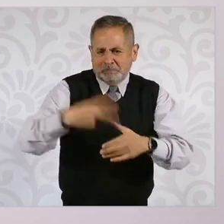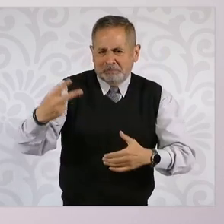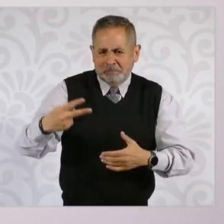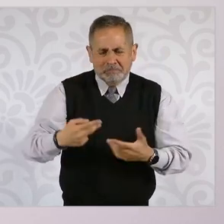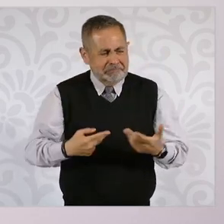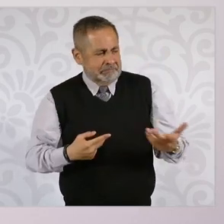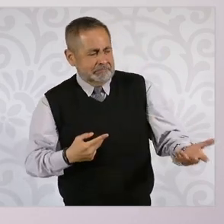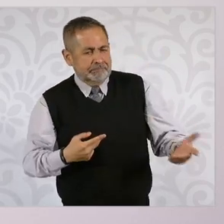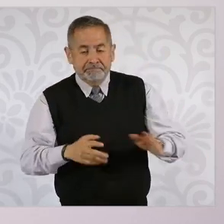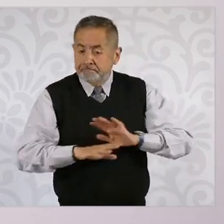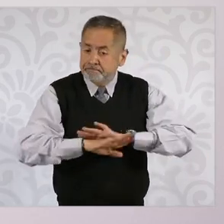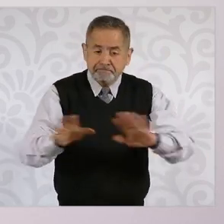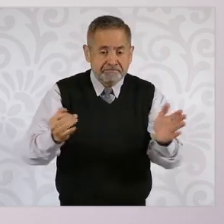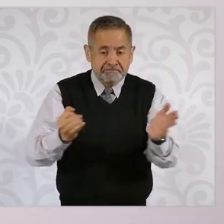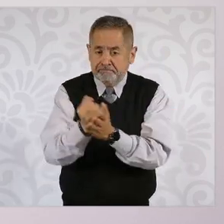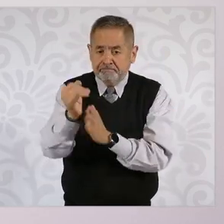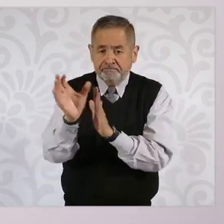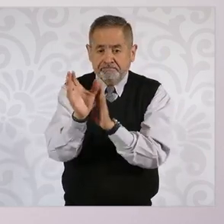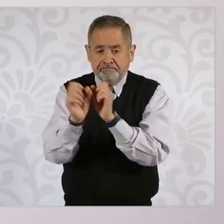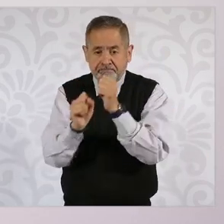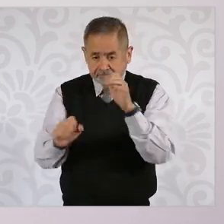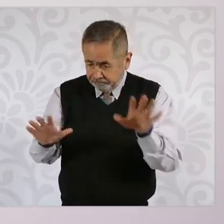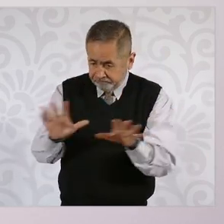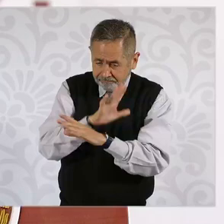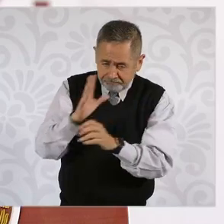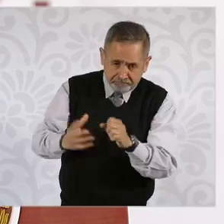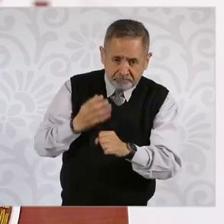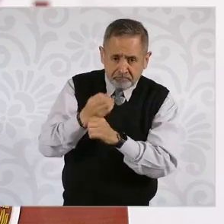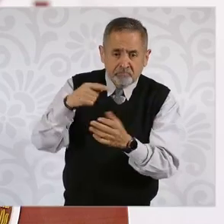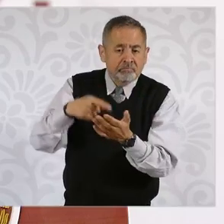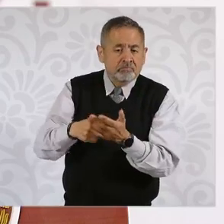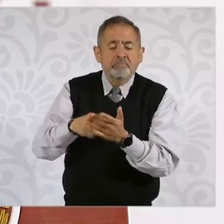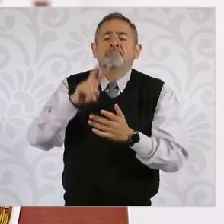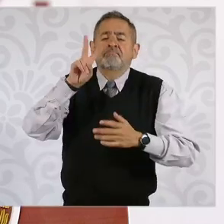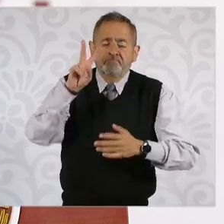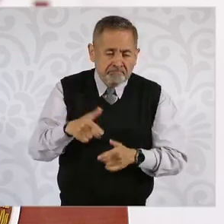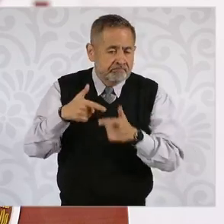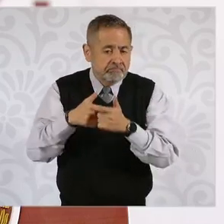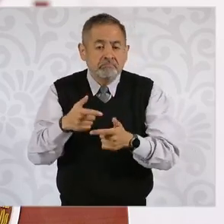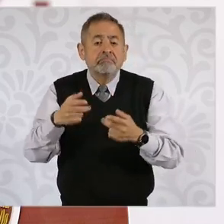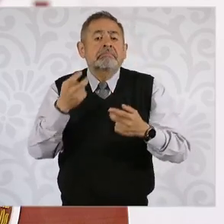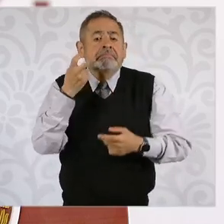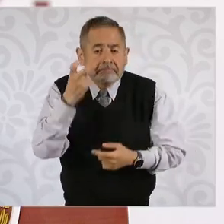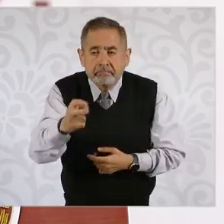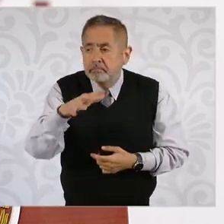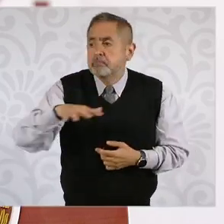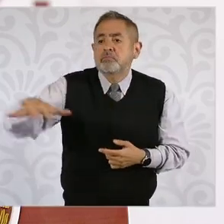Pero la reforma al Poder Judicial va porque así lo quiso el pueblo de México.